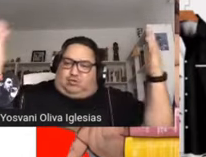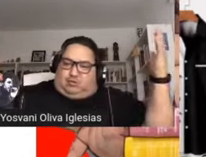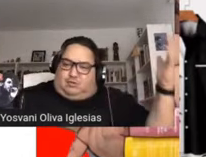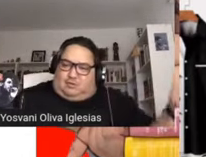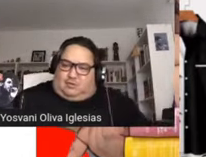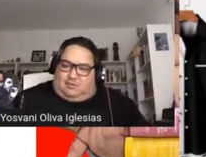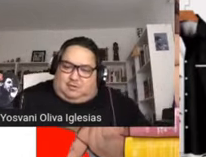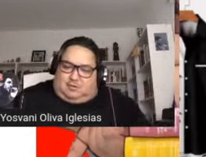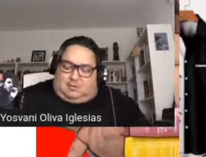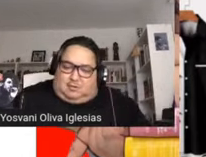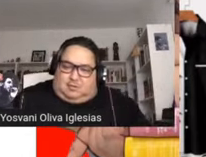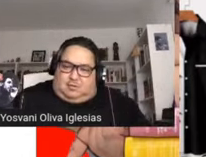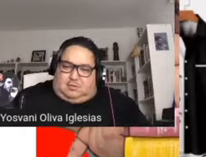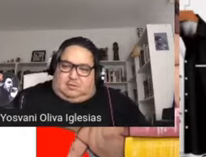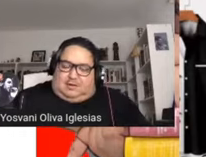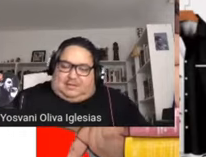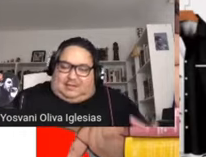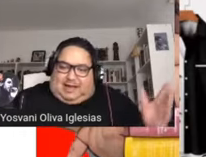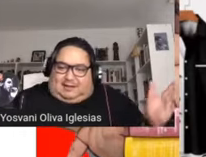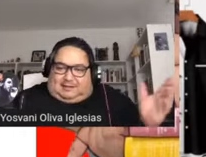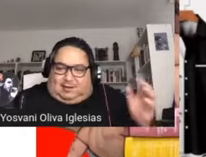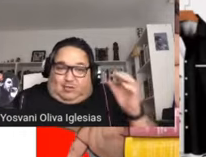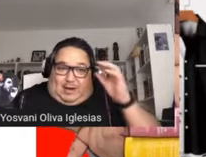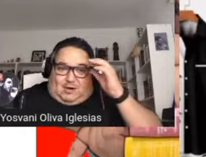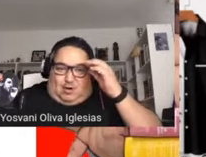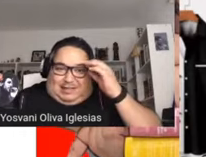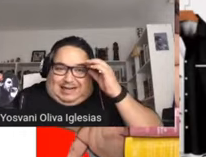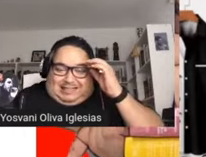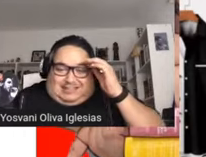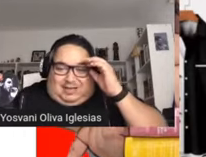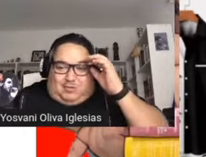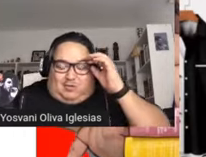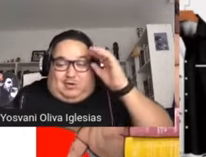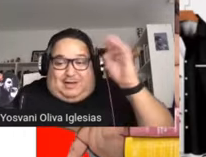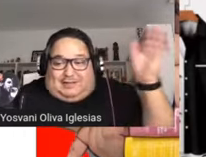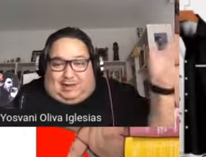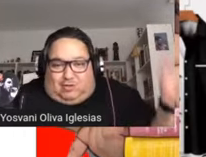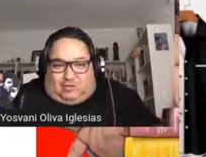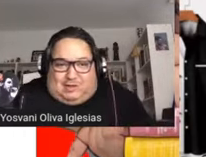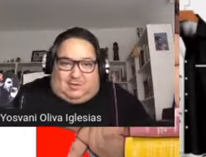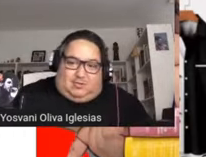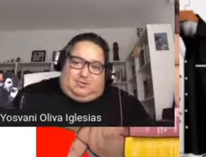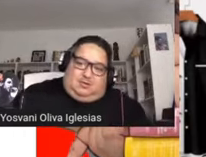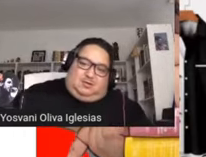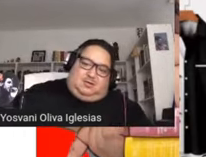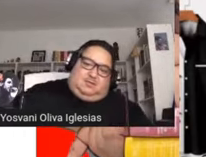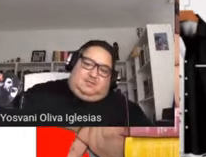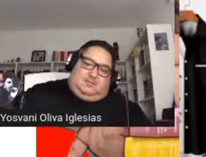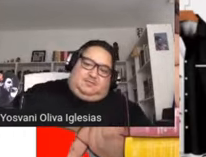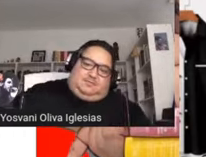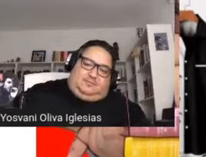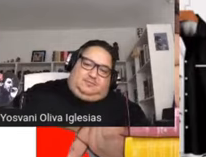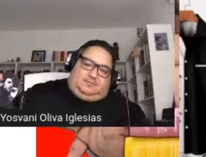lo pomposo, ¿no? Lo excitante, lo bello, lo atractivo de los Estados Unidos.